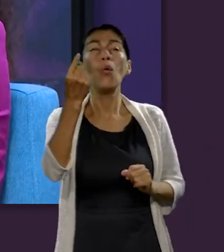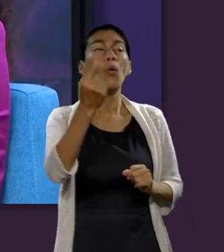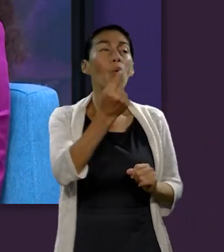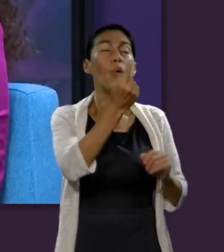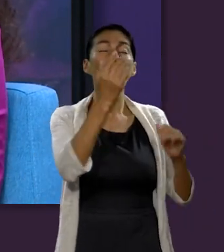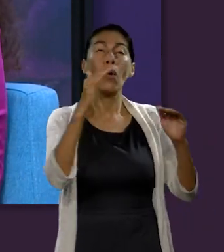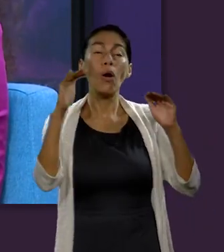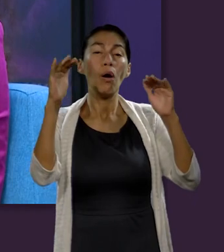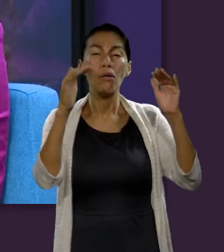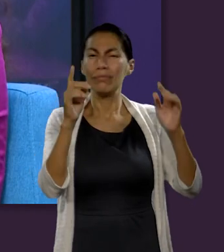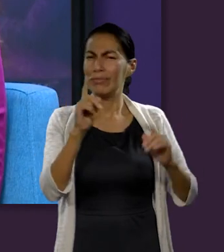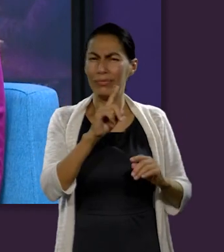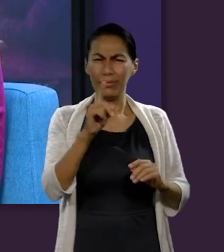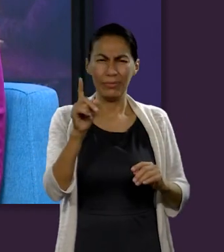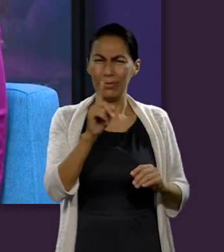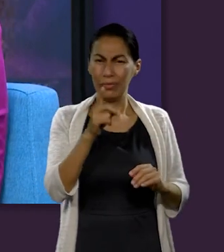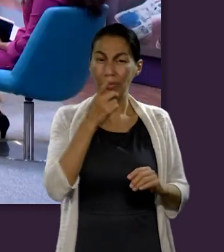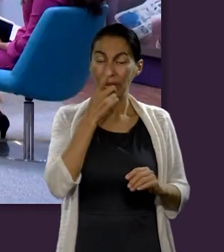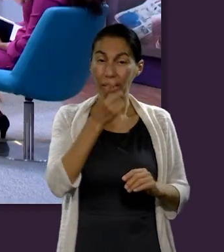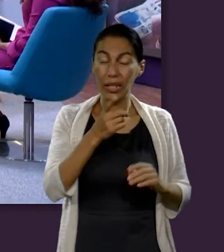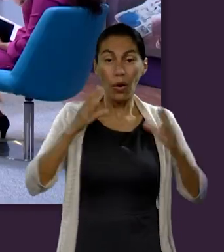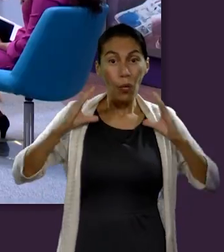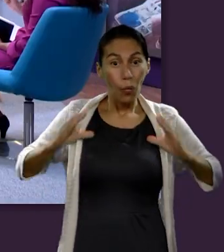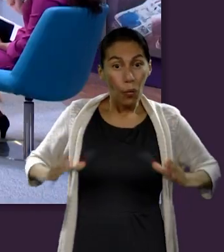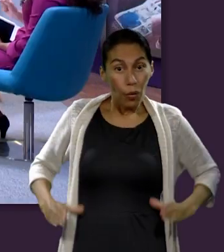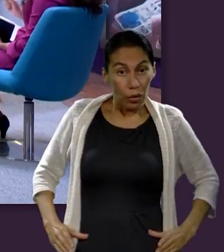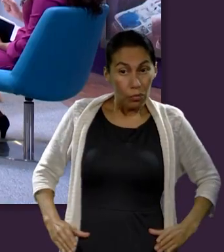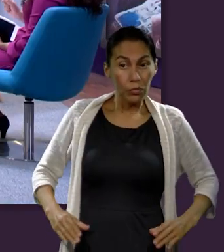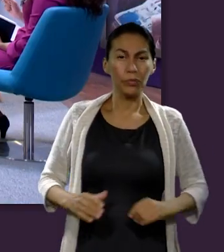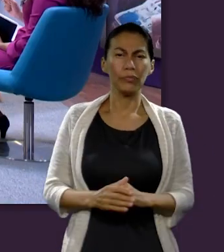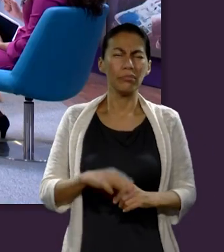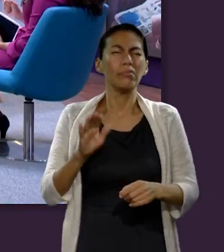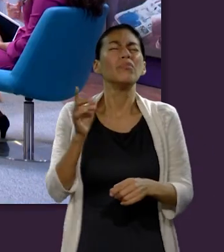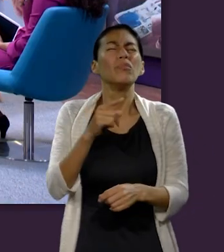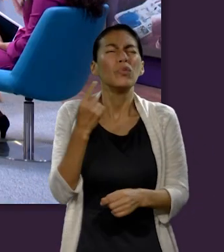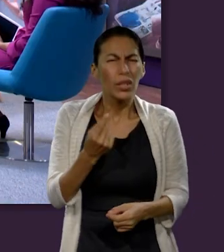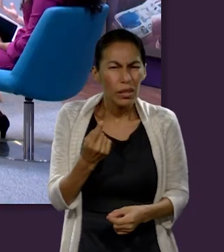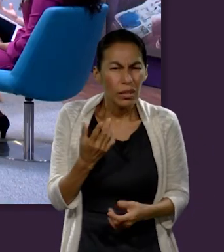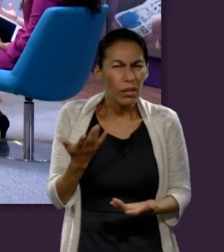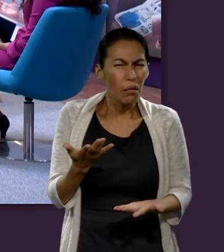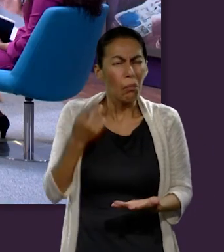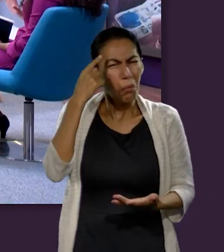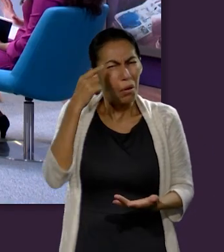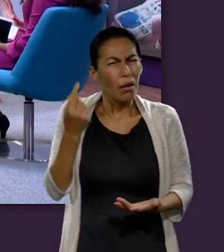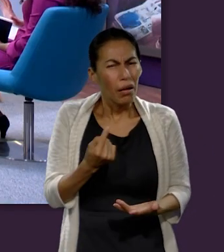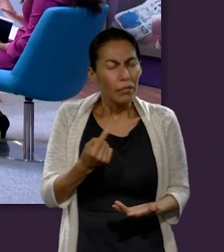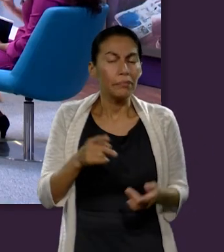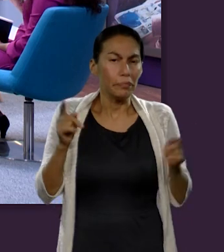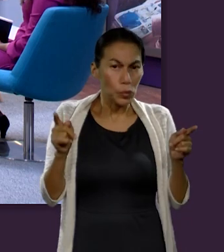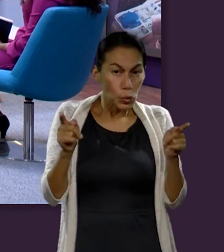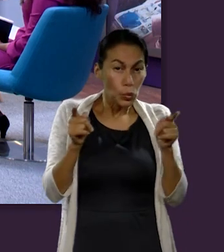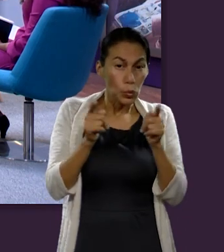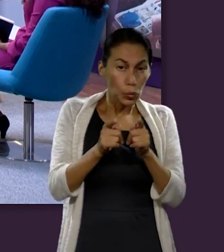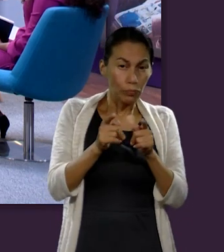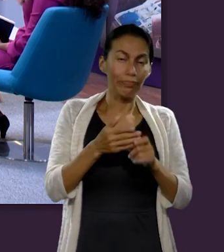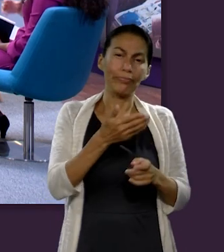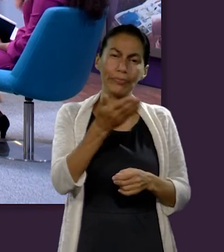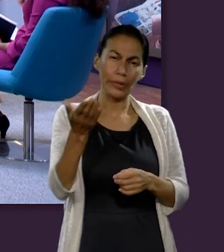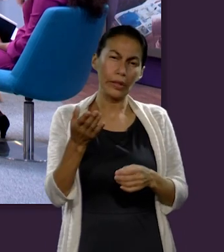alma que vagaba por ahí, no sabía hacia dónde ir. Era específicamente por el cuerpo. ¿Para qué? Bueno, de forma